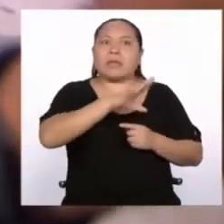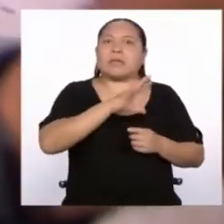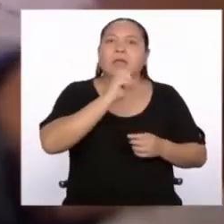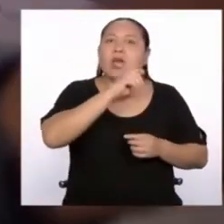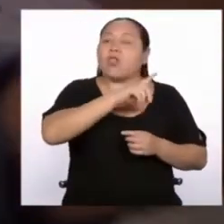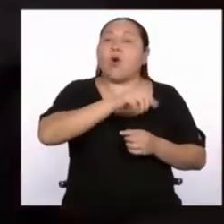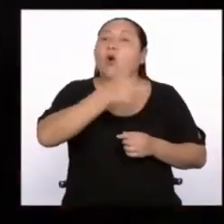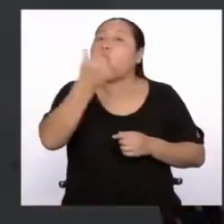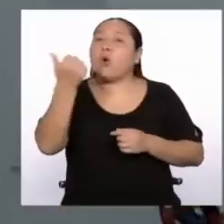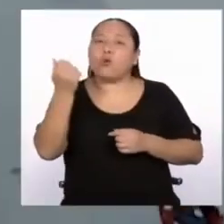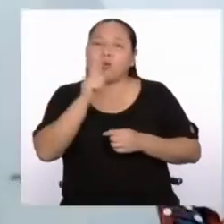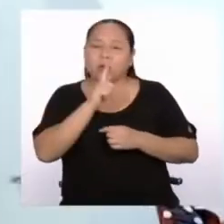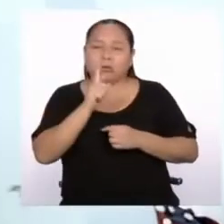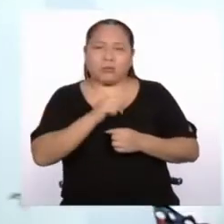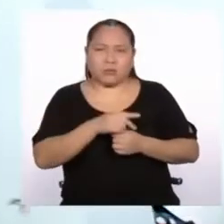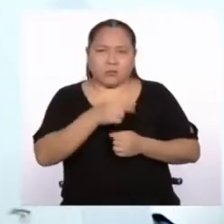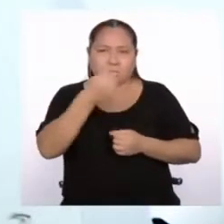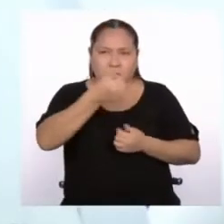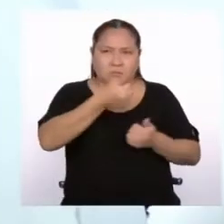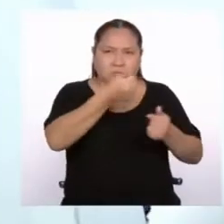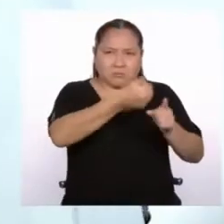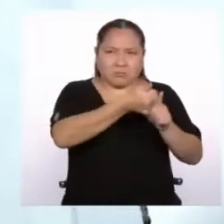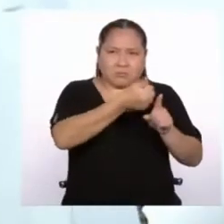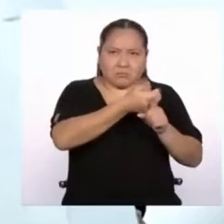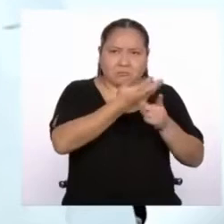obra. No es otra obra.